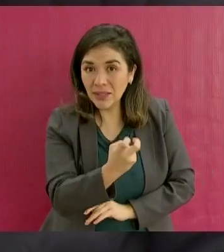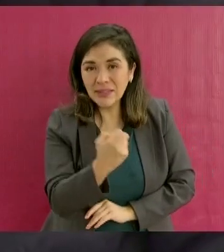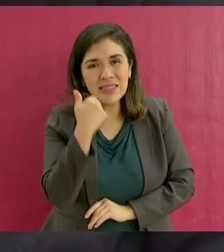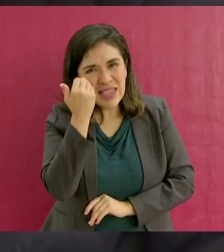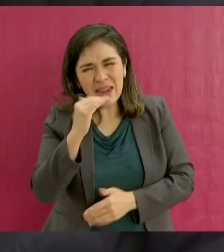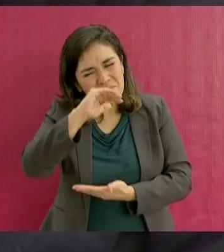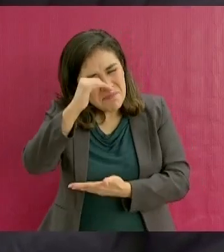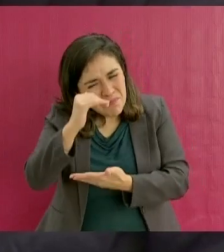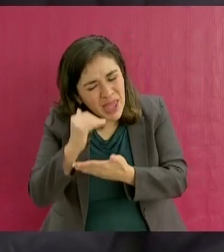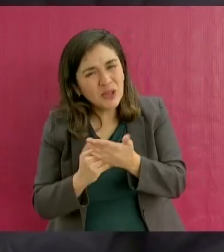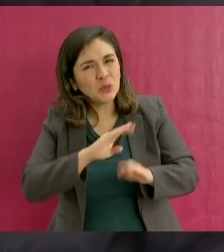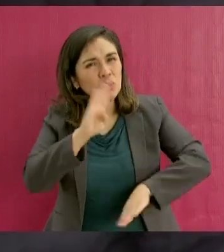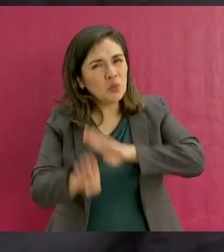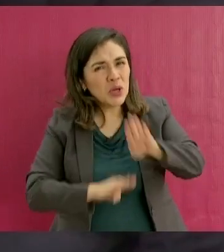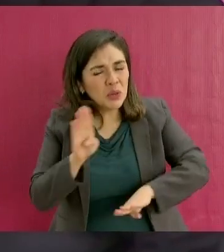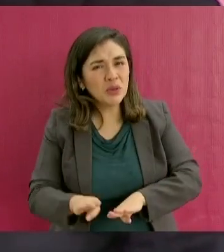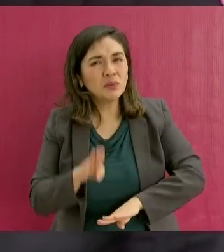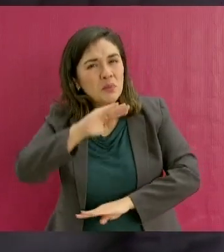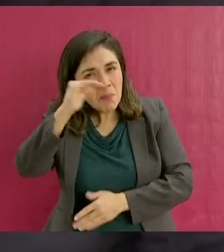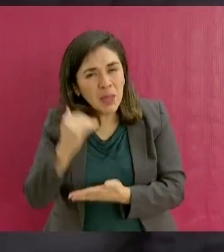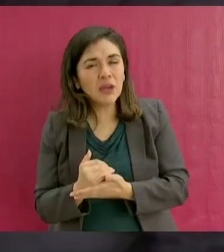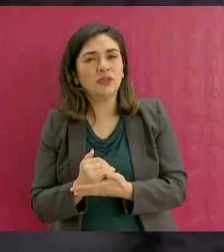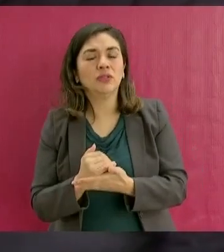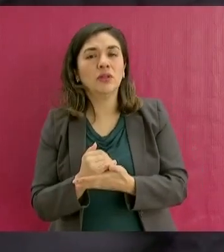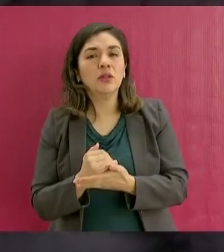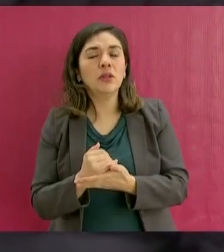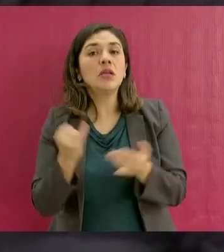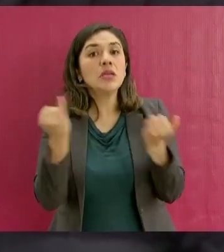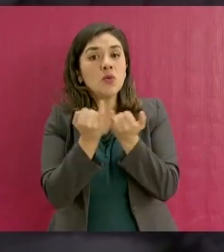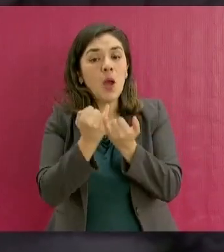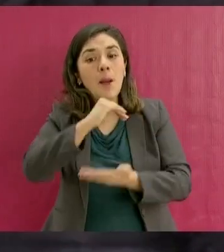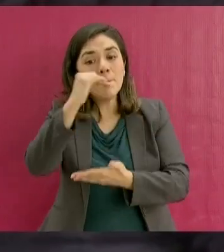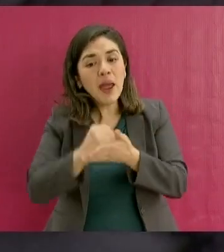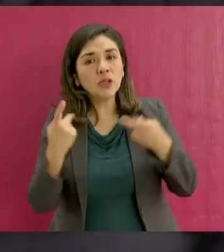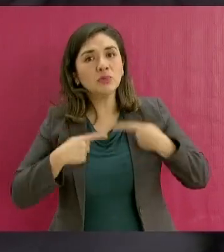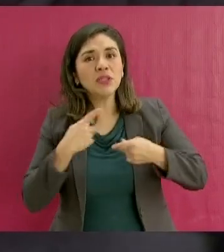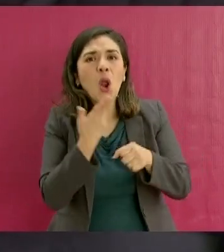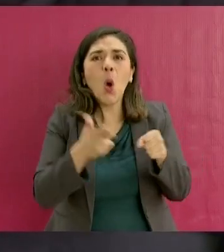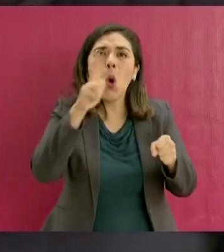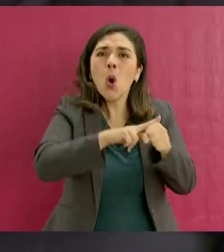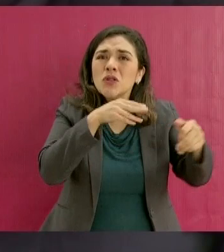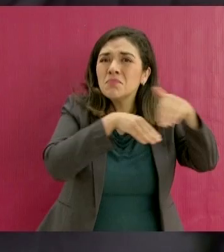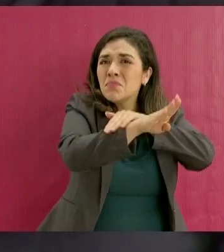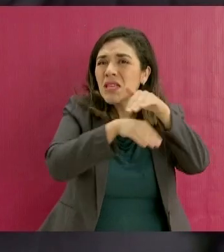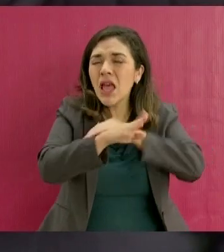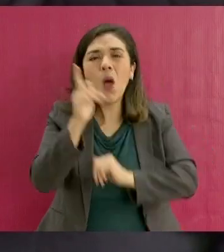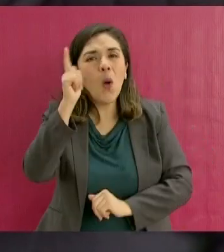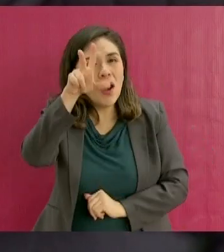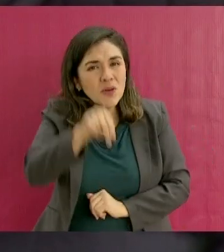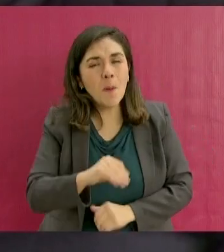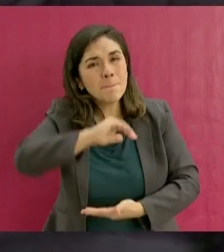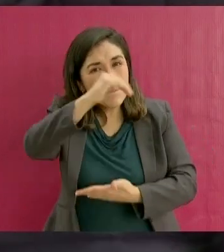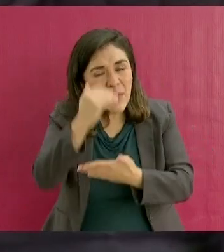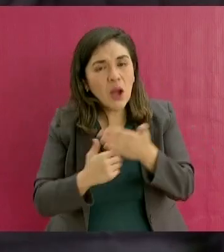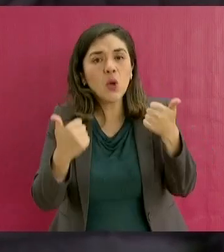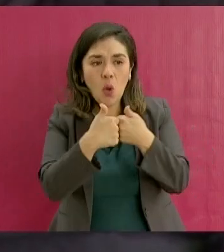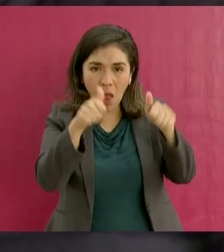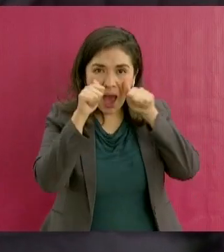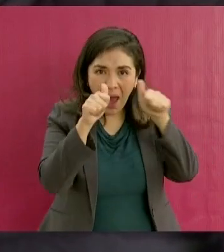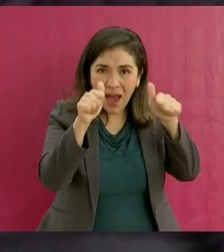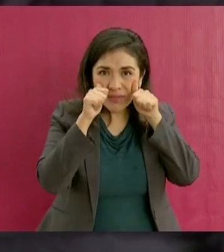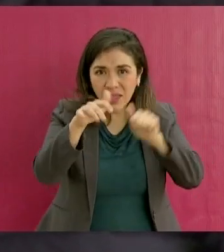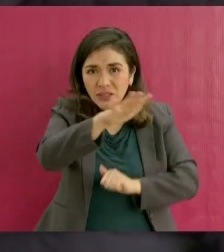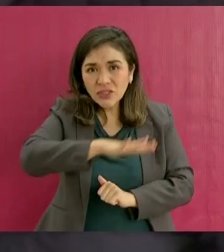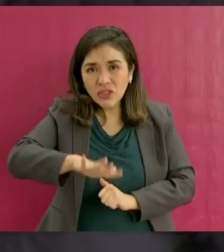No sólo que haya menos hospitalizados y que sean atendidos,